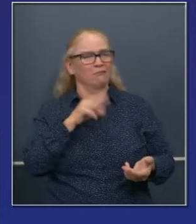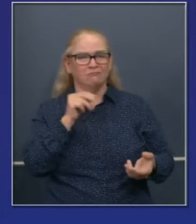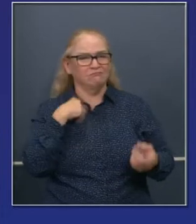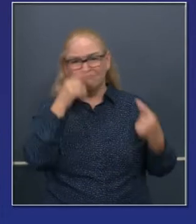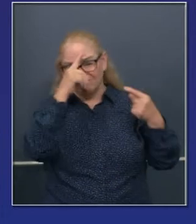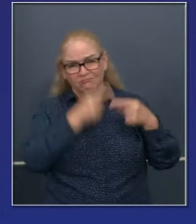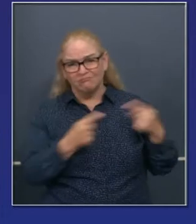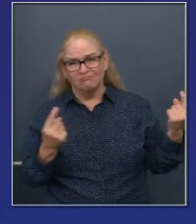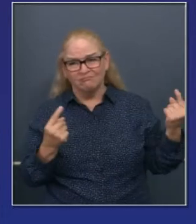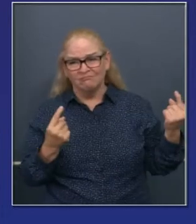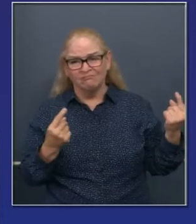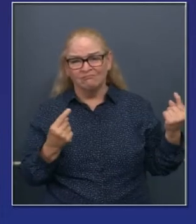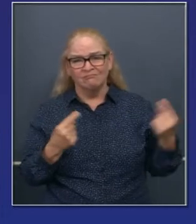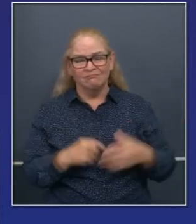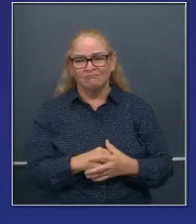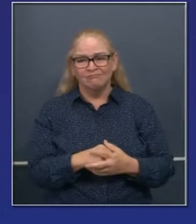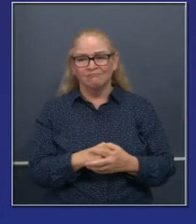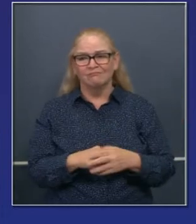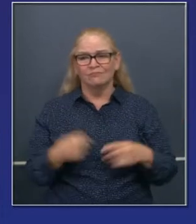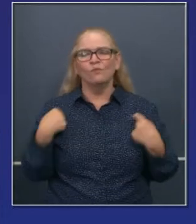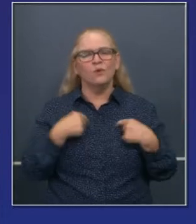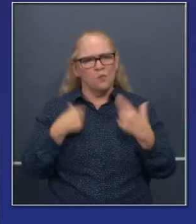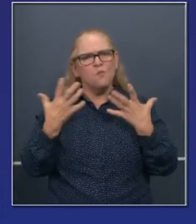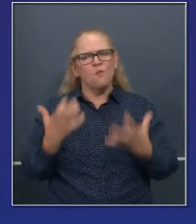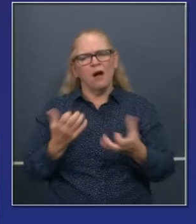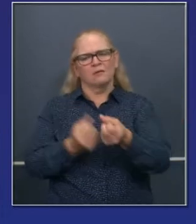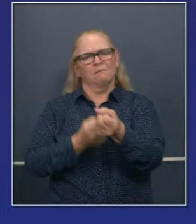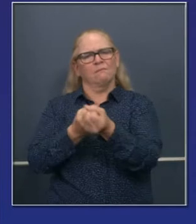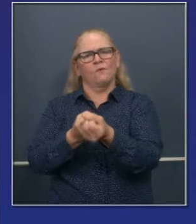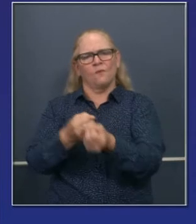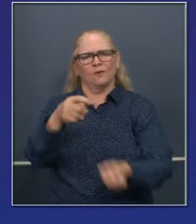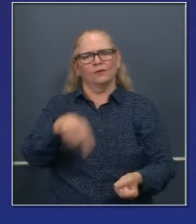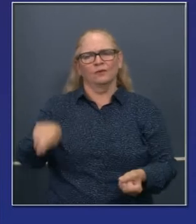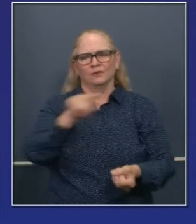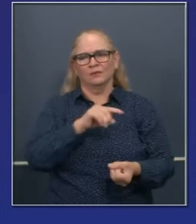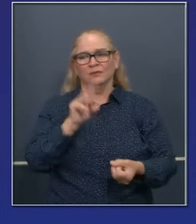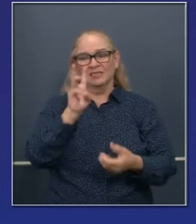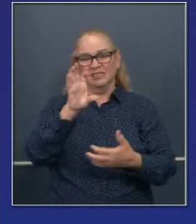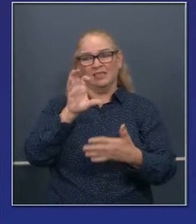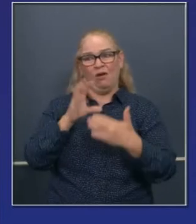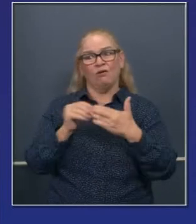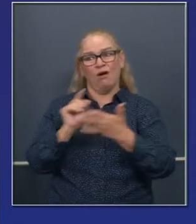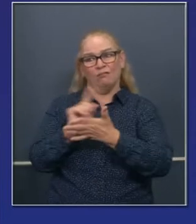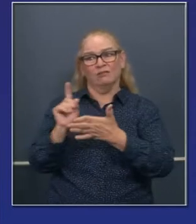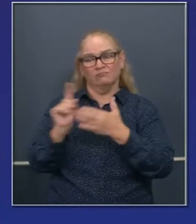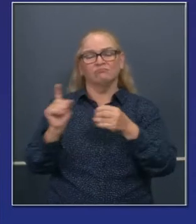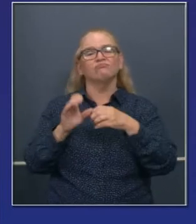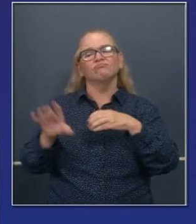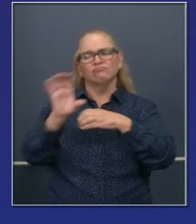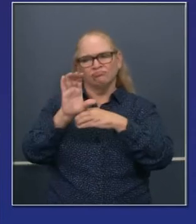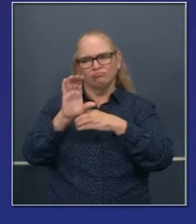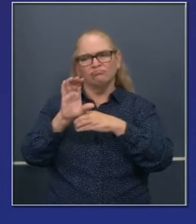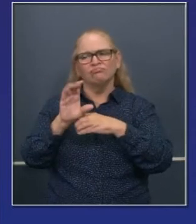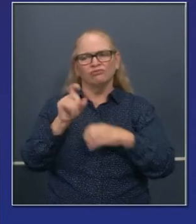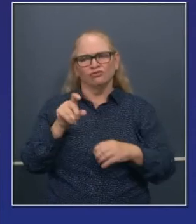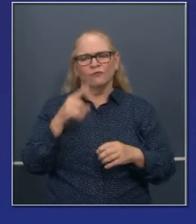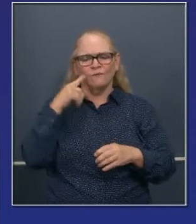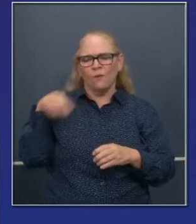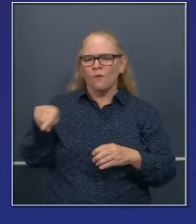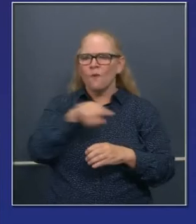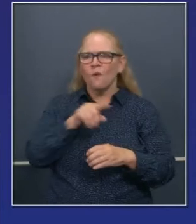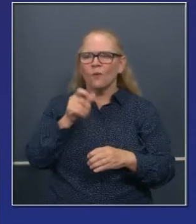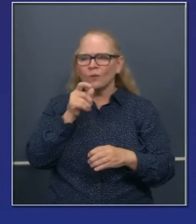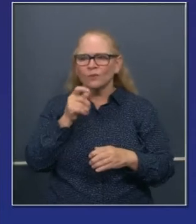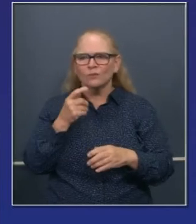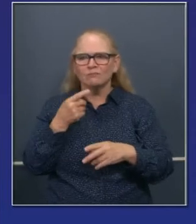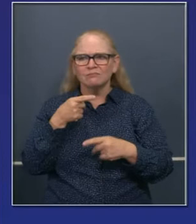y que hemos creado un estímulo reverso o al revés porque estamos creando 600 dólares más de contribución a la